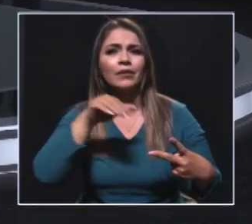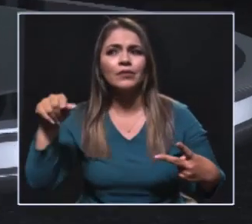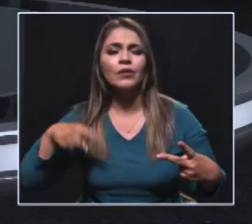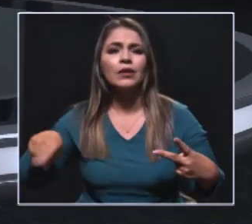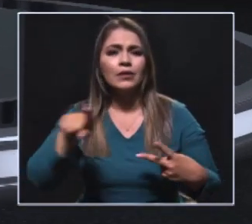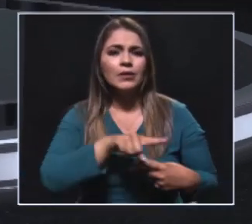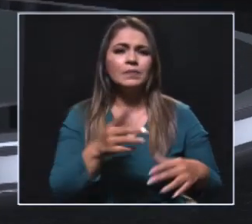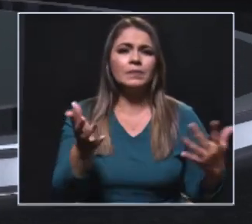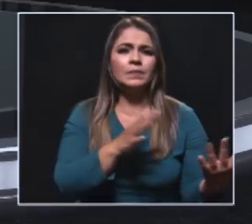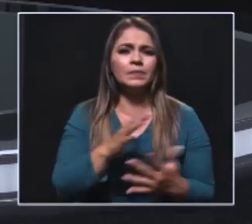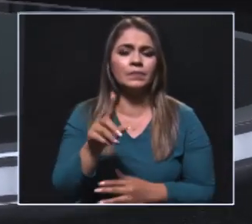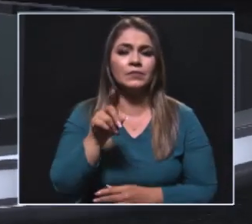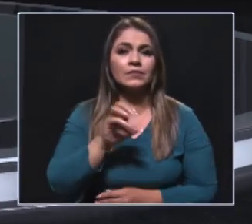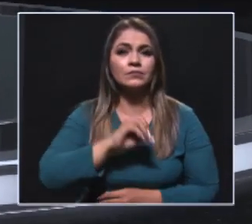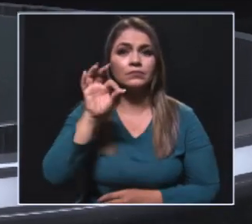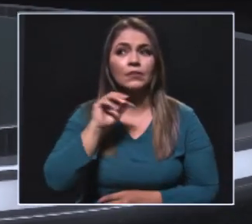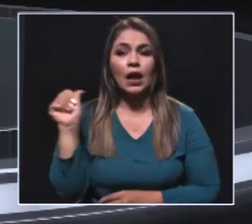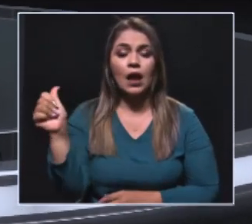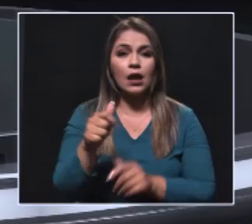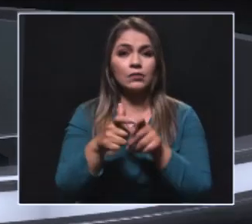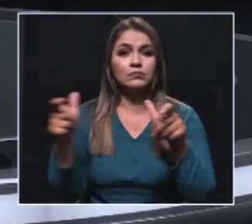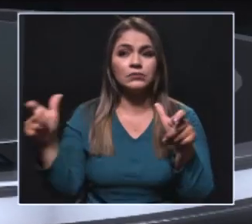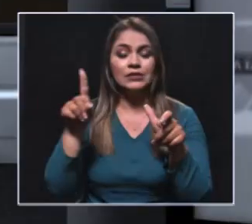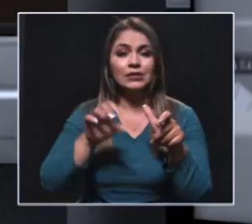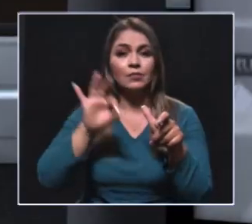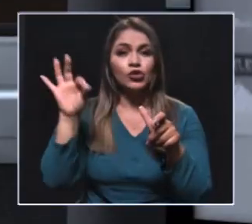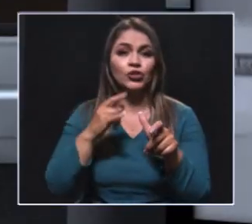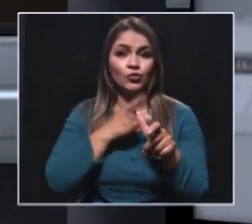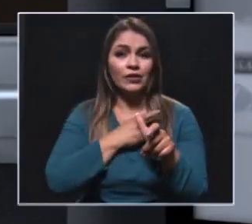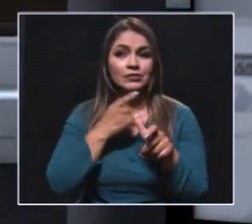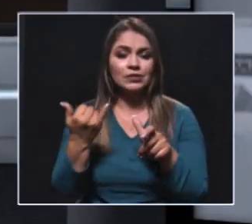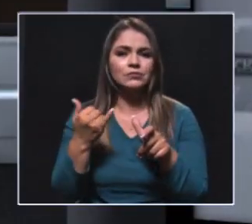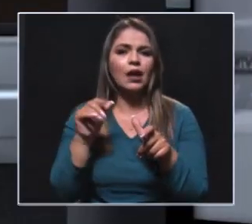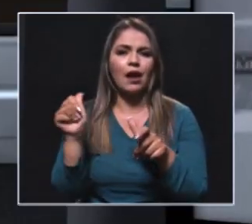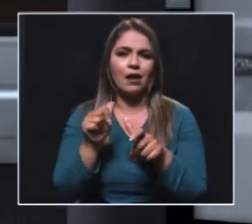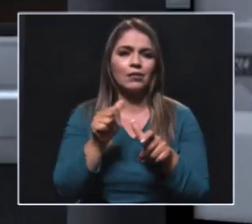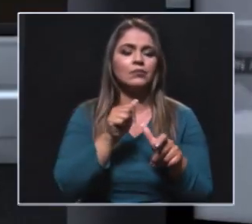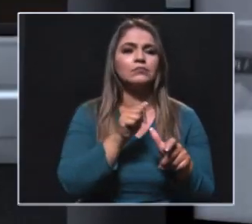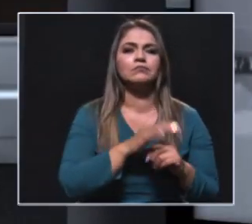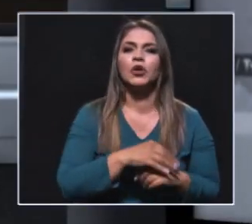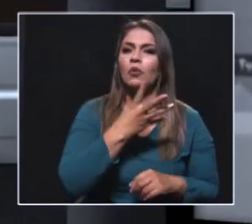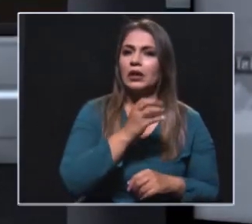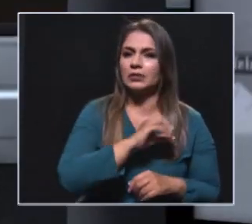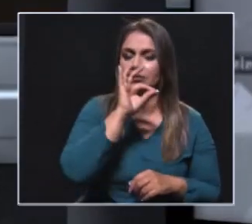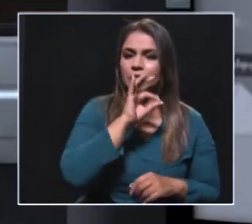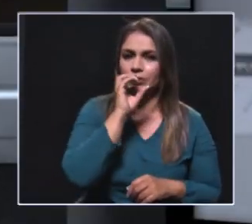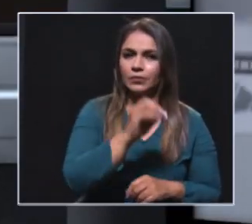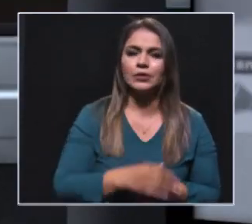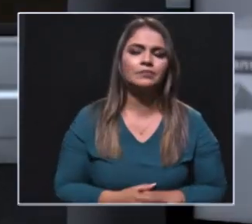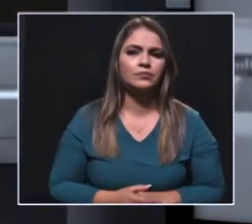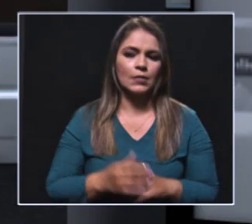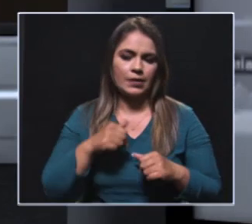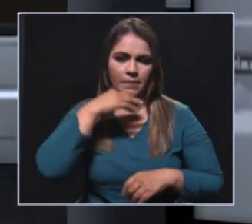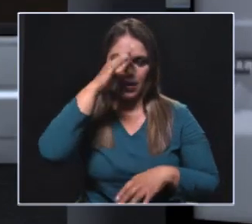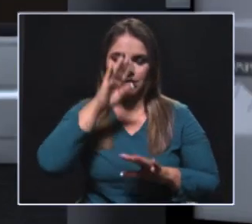cerca del 60% de estudiantes son mujeres. También en la política necesitamos mucha más participación femenina. Yo no sé, Carlos Mario, en el tema de las regiones,